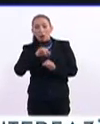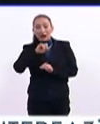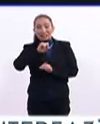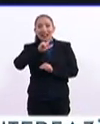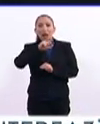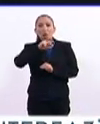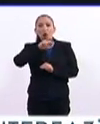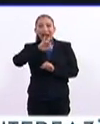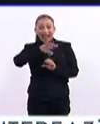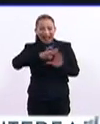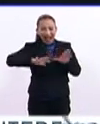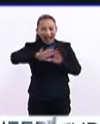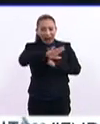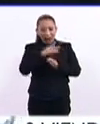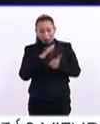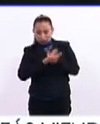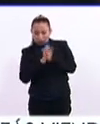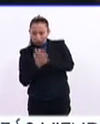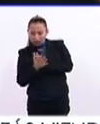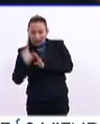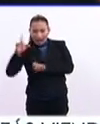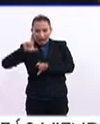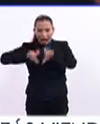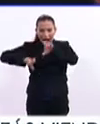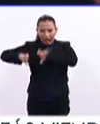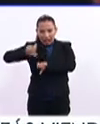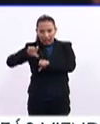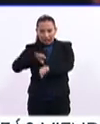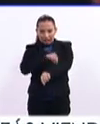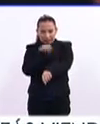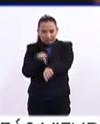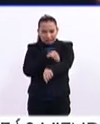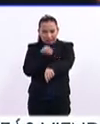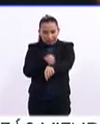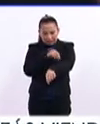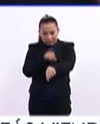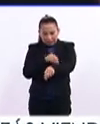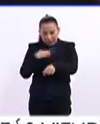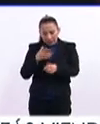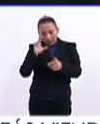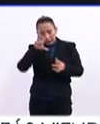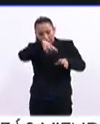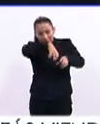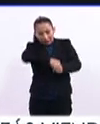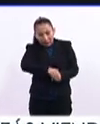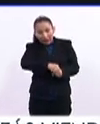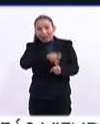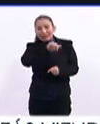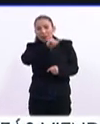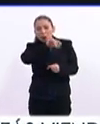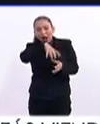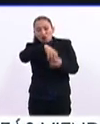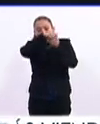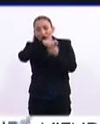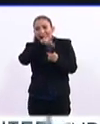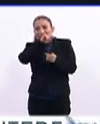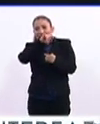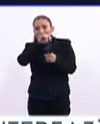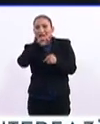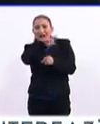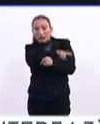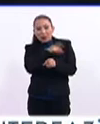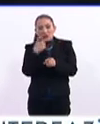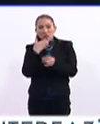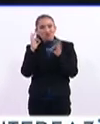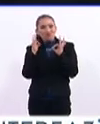salmuera basado en técnicas de electroquímica que captura el litio de la salmuera de manera mucho